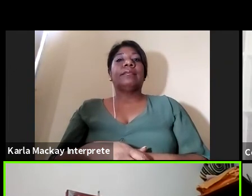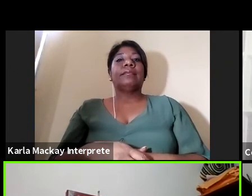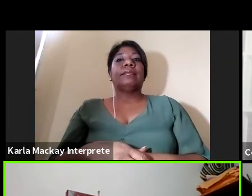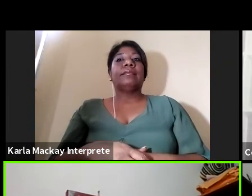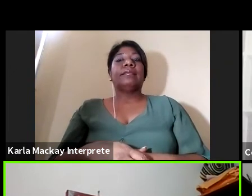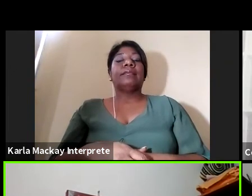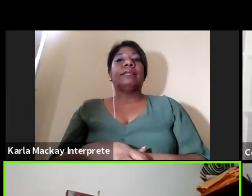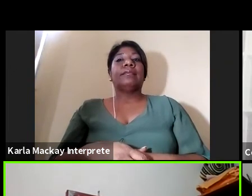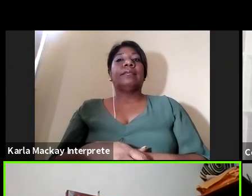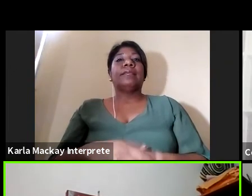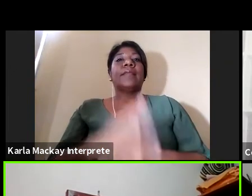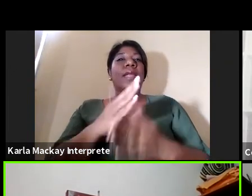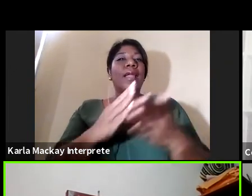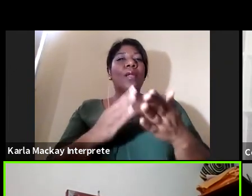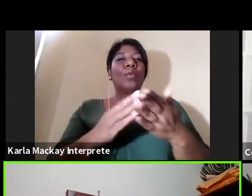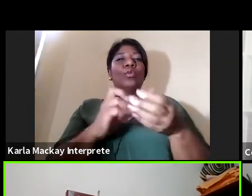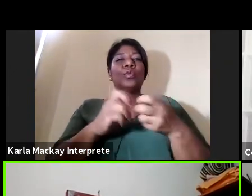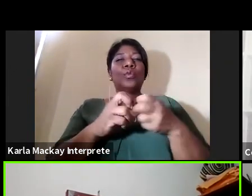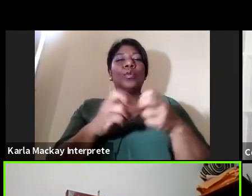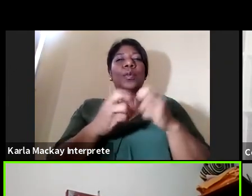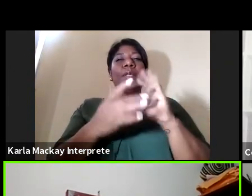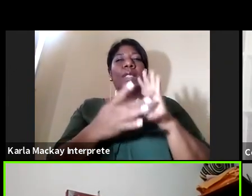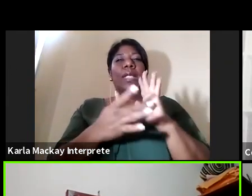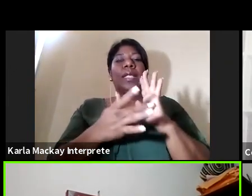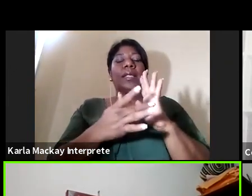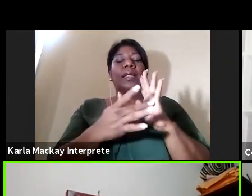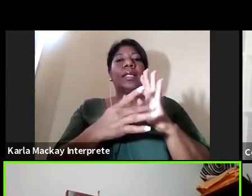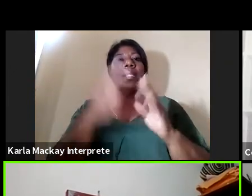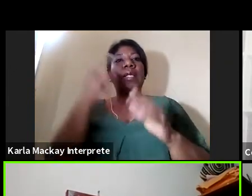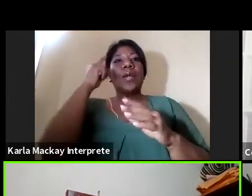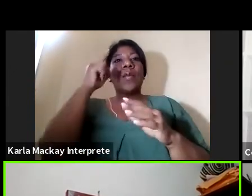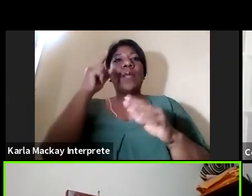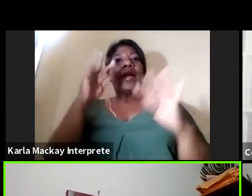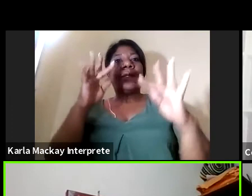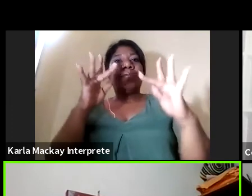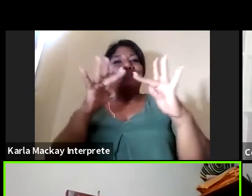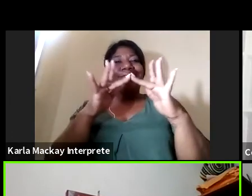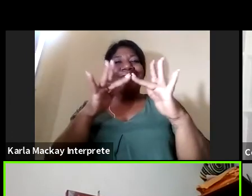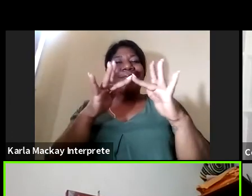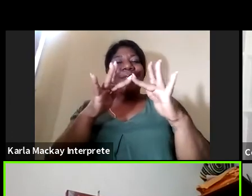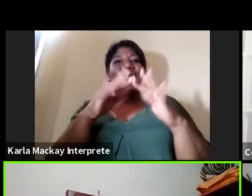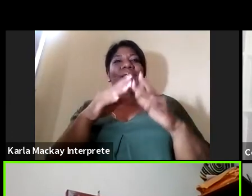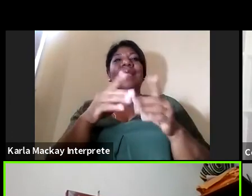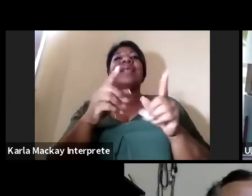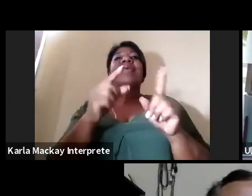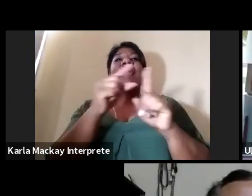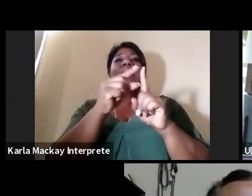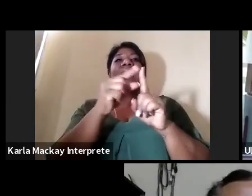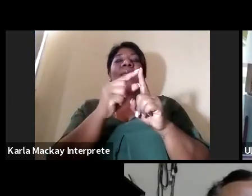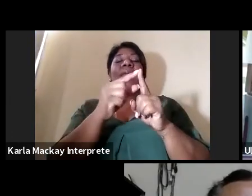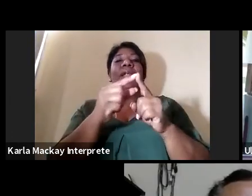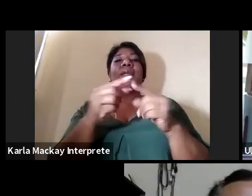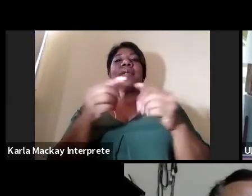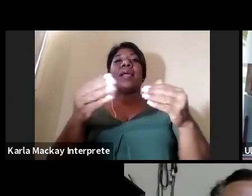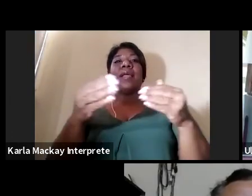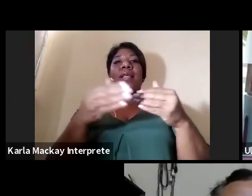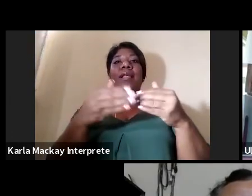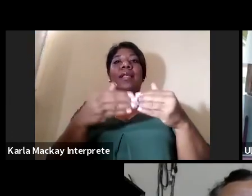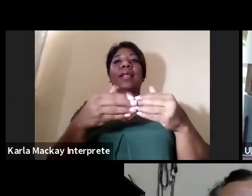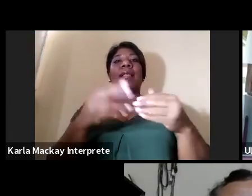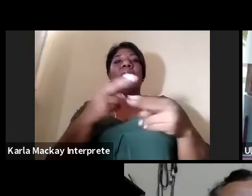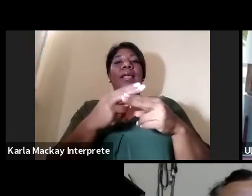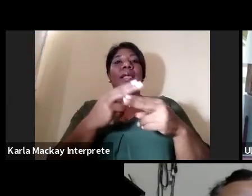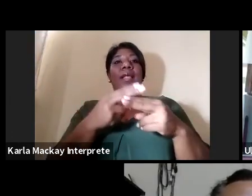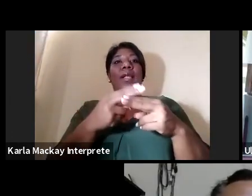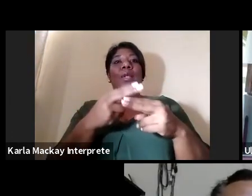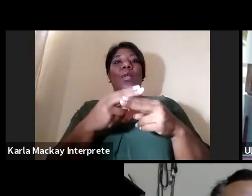técnicos que tuve que resolver para poder reconectar en nombre de la doctora Xiomara